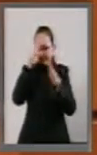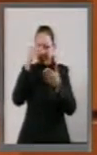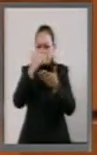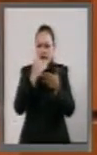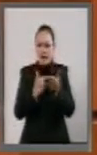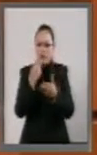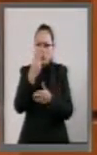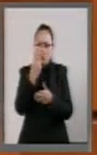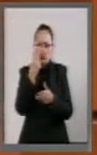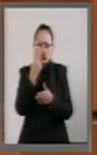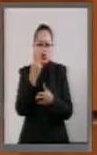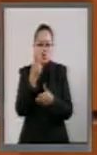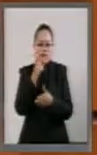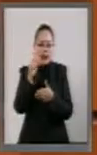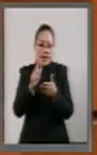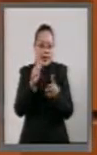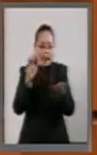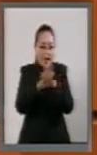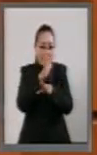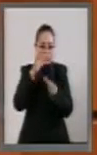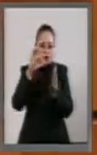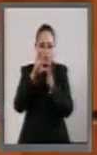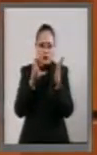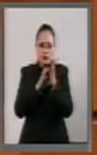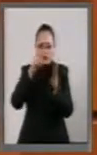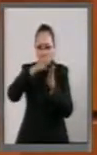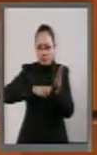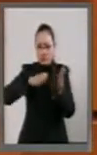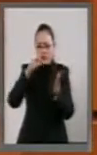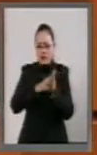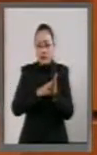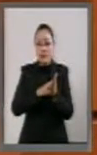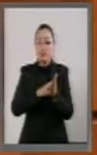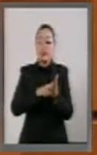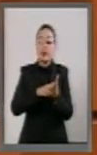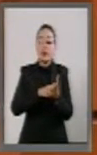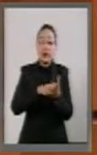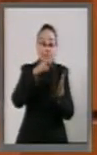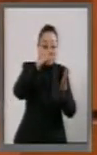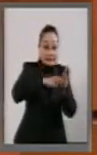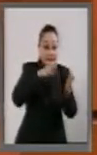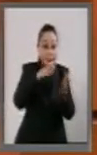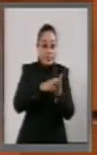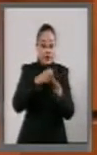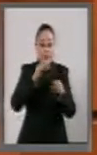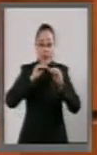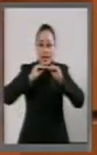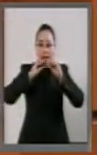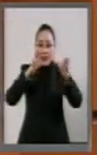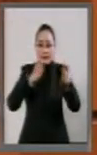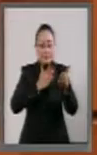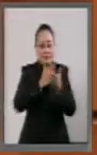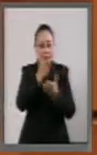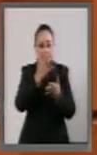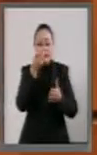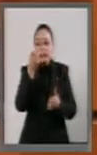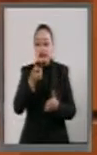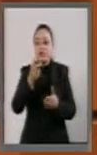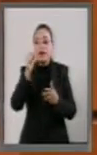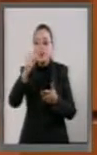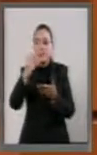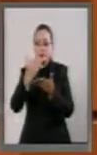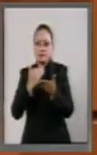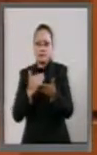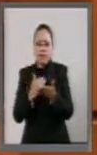reformas constitucionales, la reforma en transparencia y la reforma en